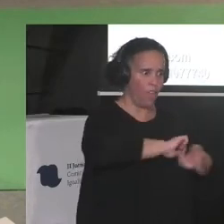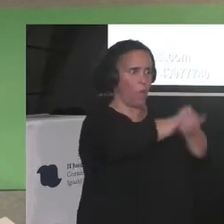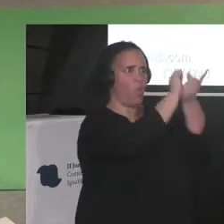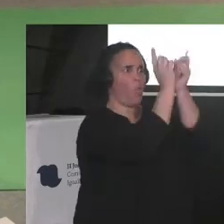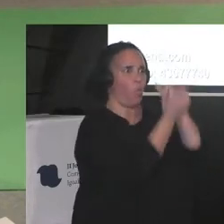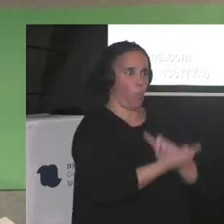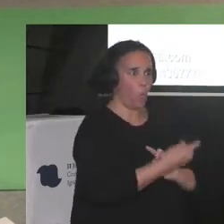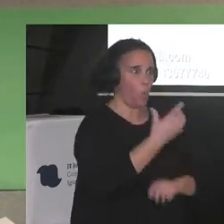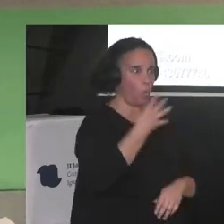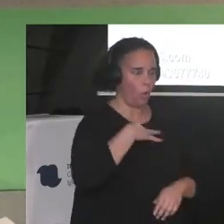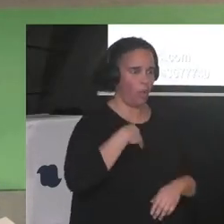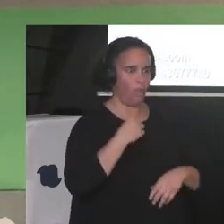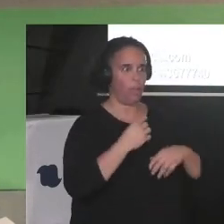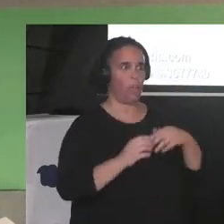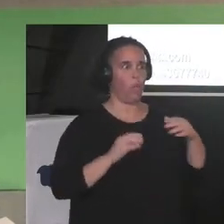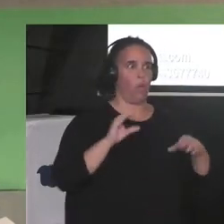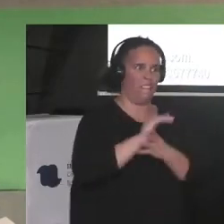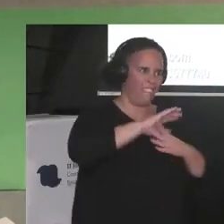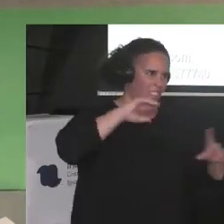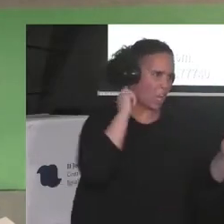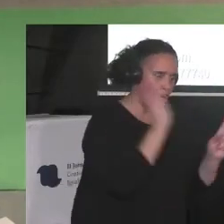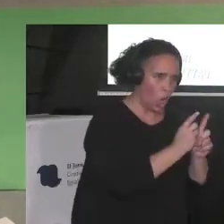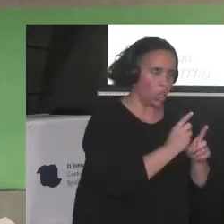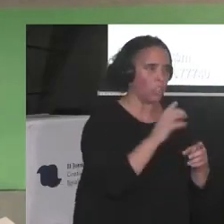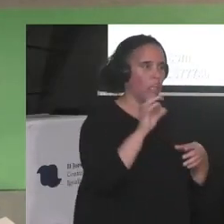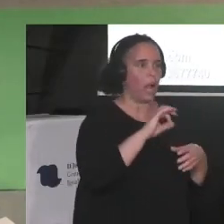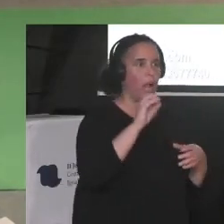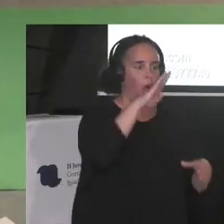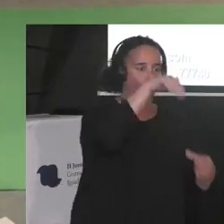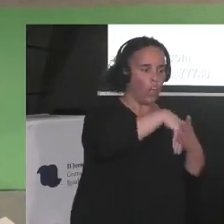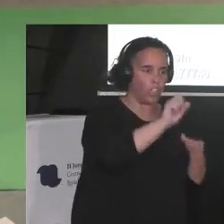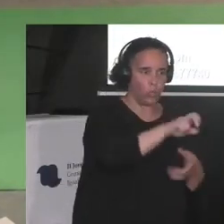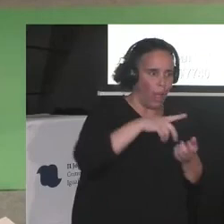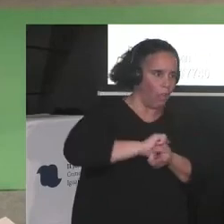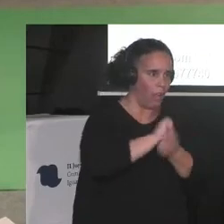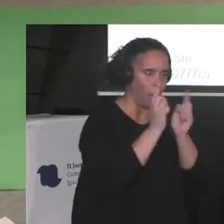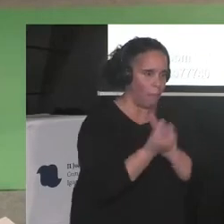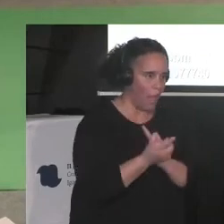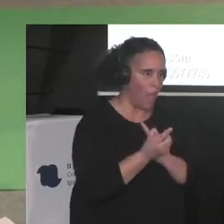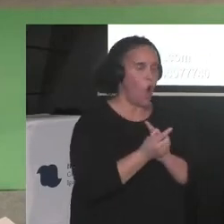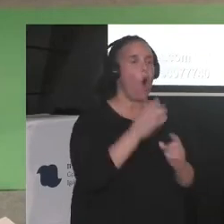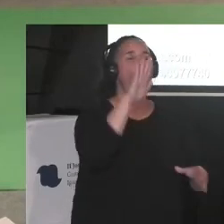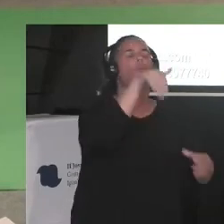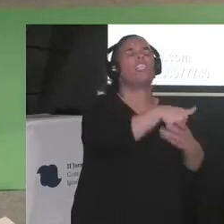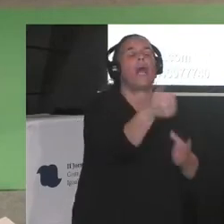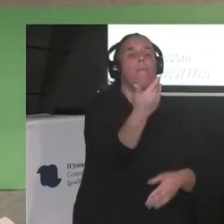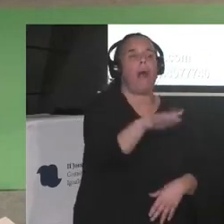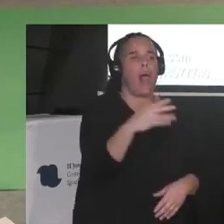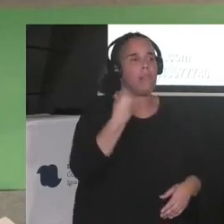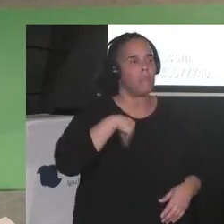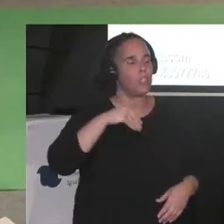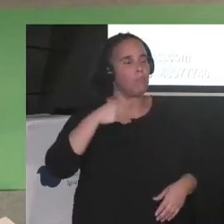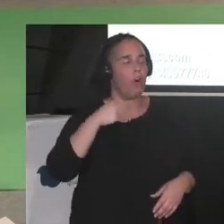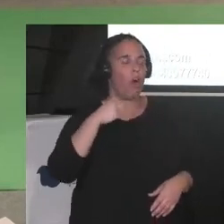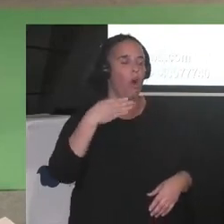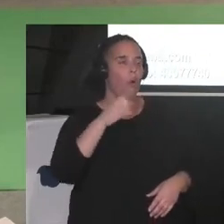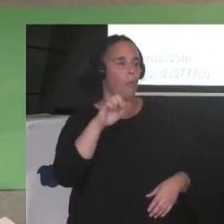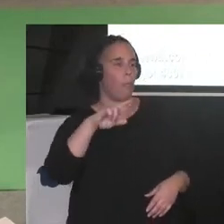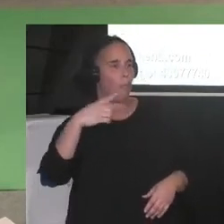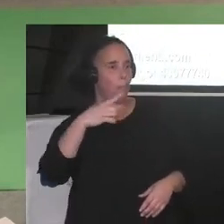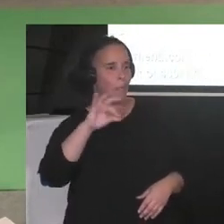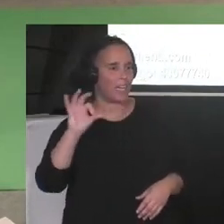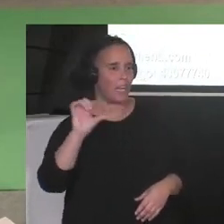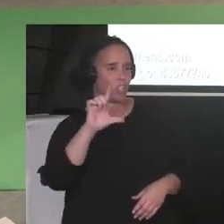de voltear resultados electorales, de votar mal, como dice Vargas Llosa, y cortarle el paso